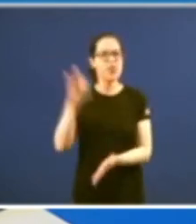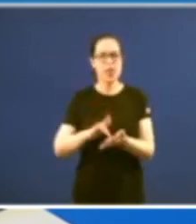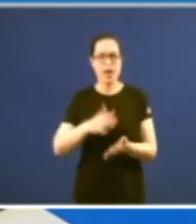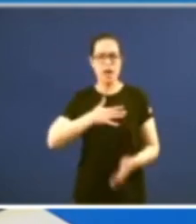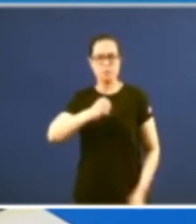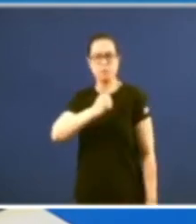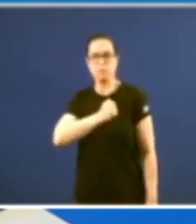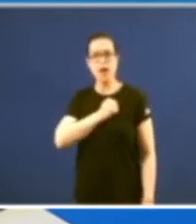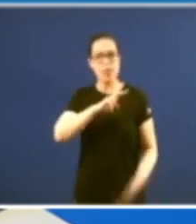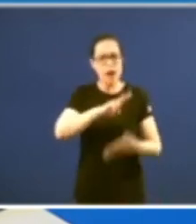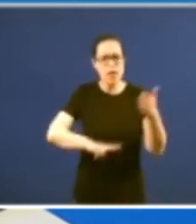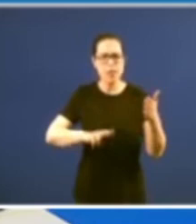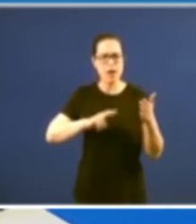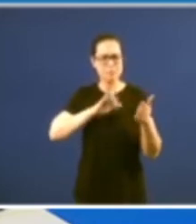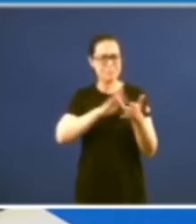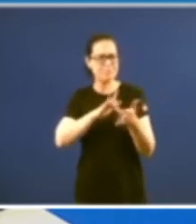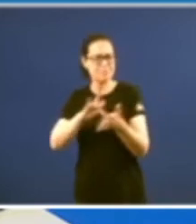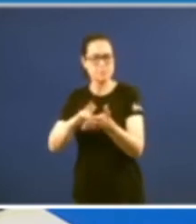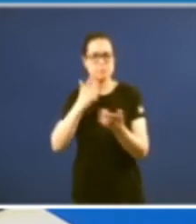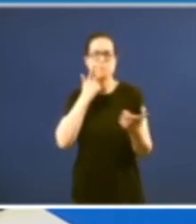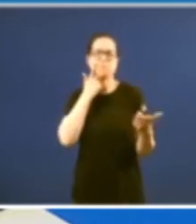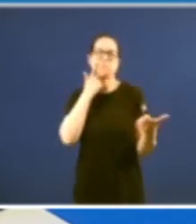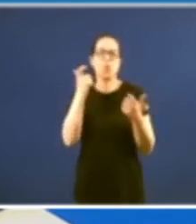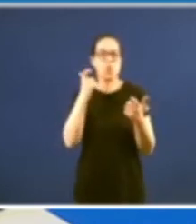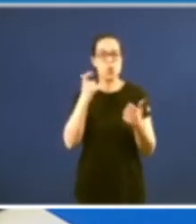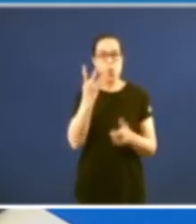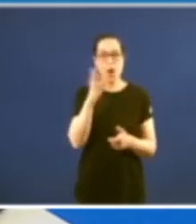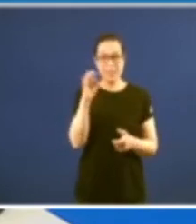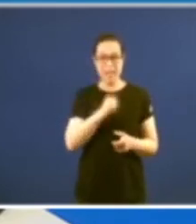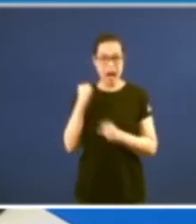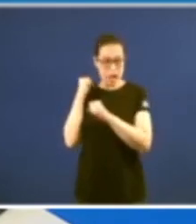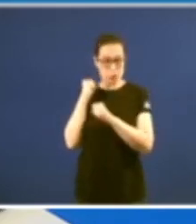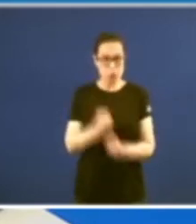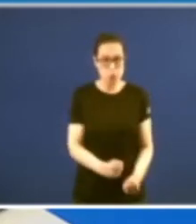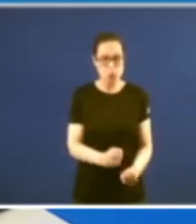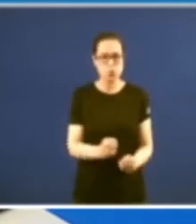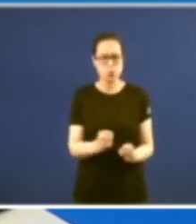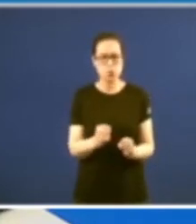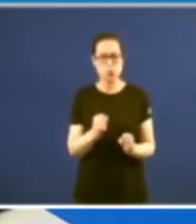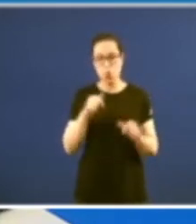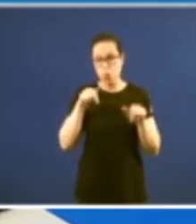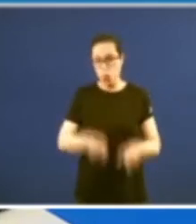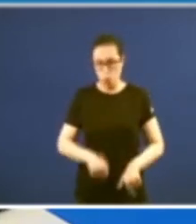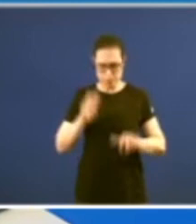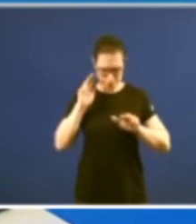reflexo mediático nestas catro décadas a país o antes e o se con autocrítica e mesmo rebeldía